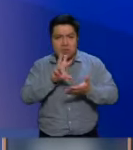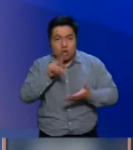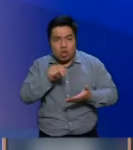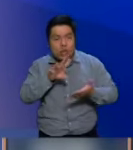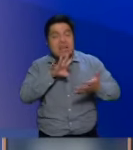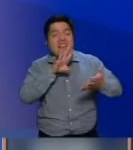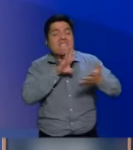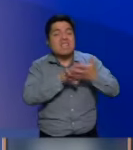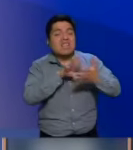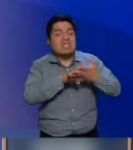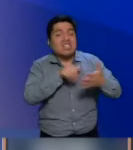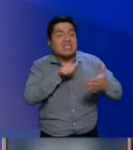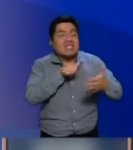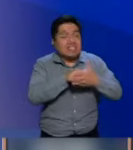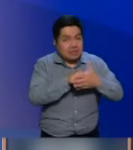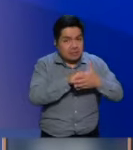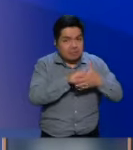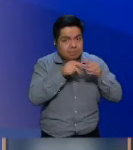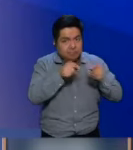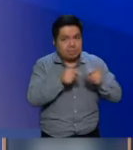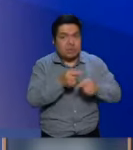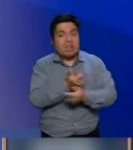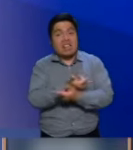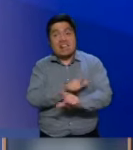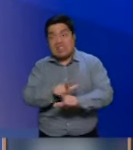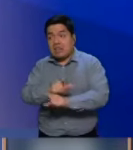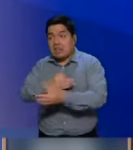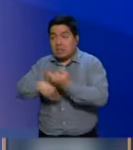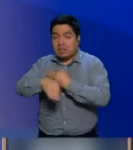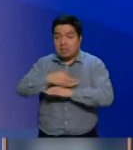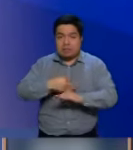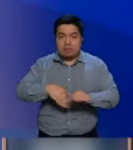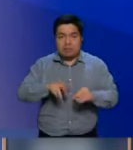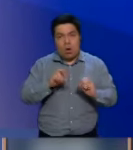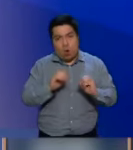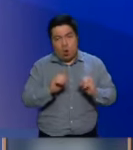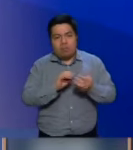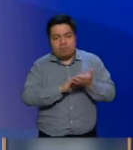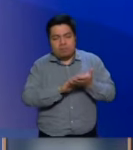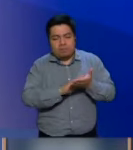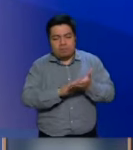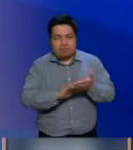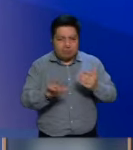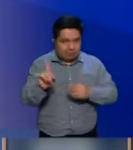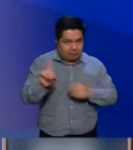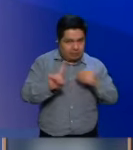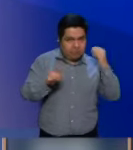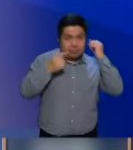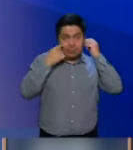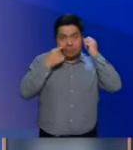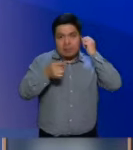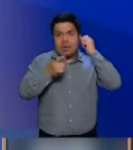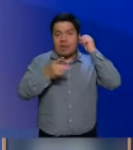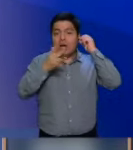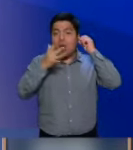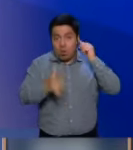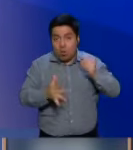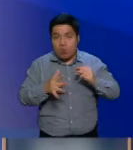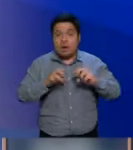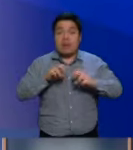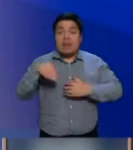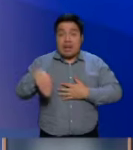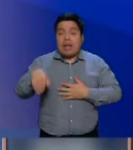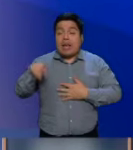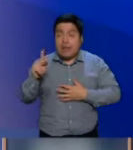oficiosa. Esto no significaría la liberación de criminales ni la eliminación de la presunción de inocencia. Significa solamente que los ministerios